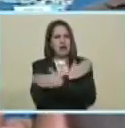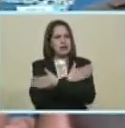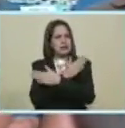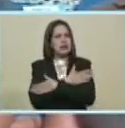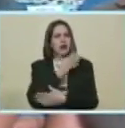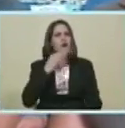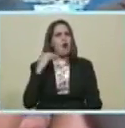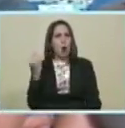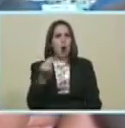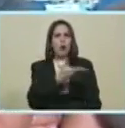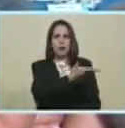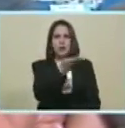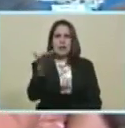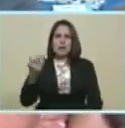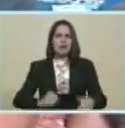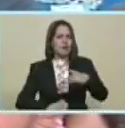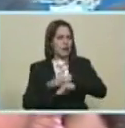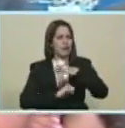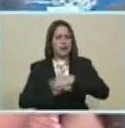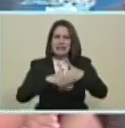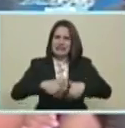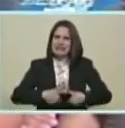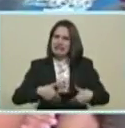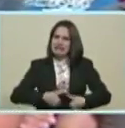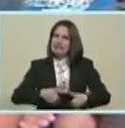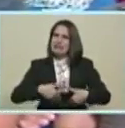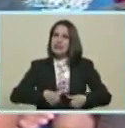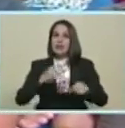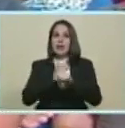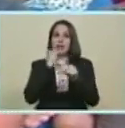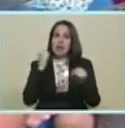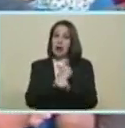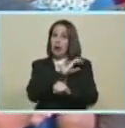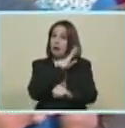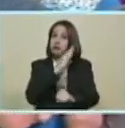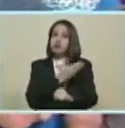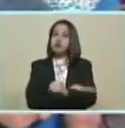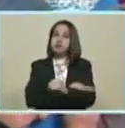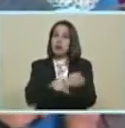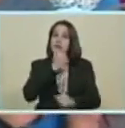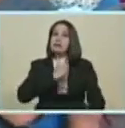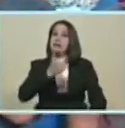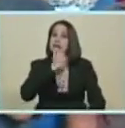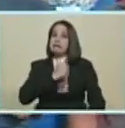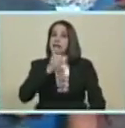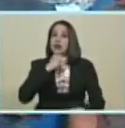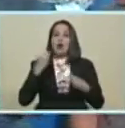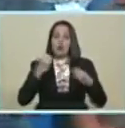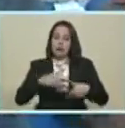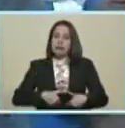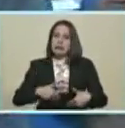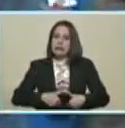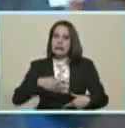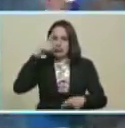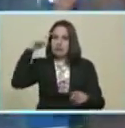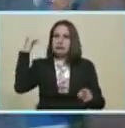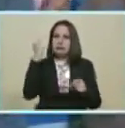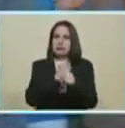muchachos Por su apoyo Por su interesa Por la fuerza Y la dedicación Que le han puesto A este proyecto